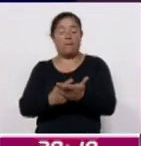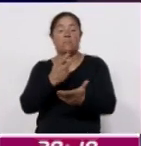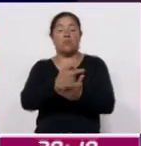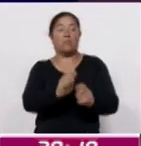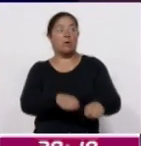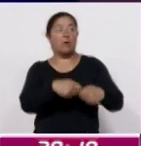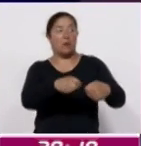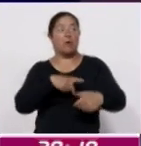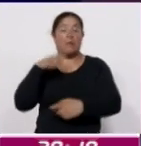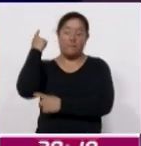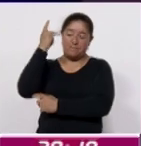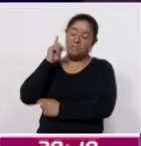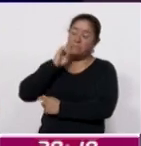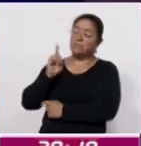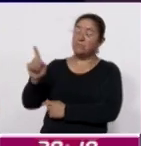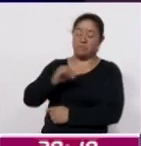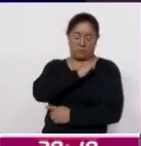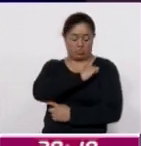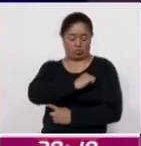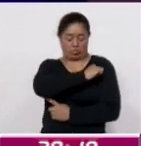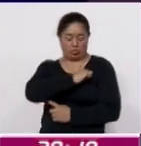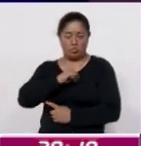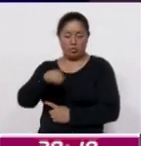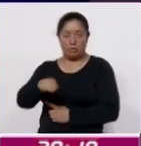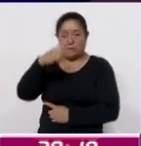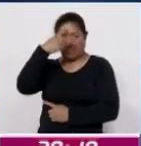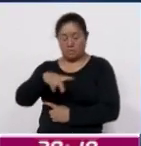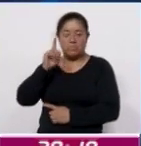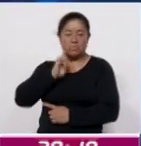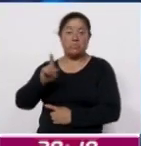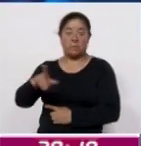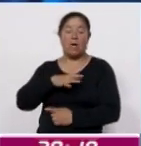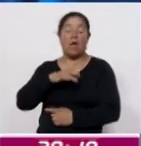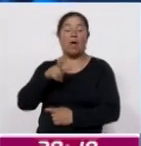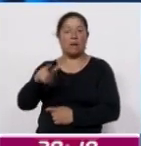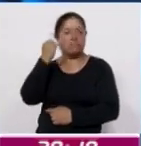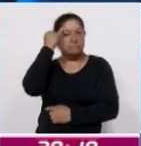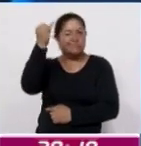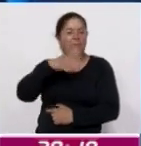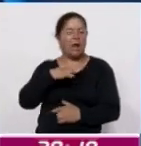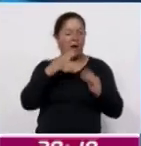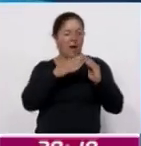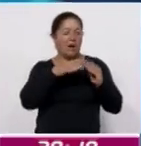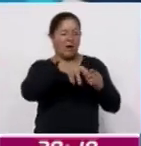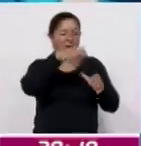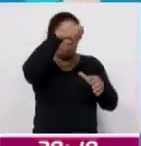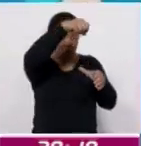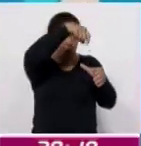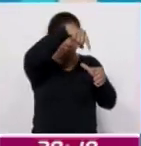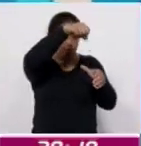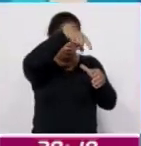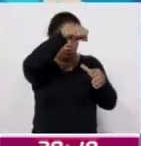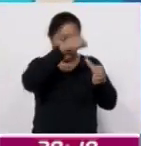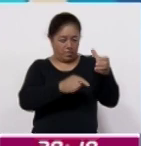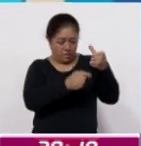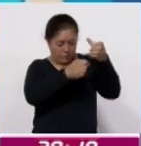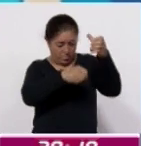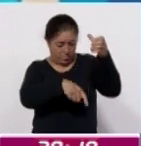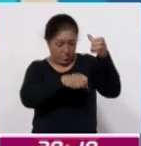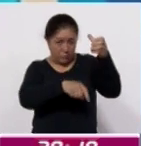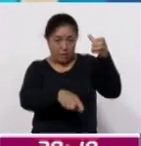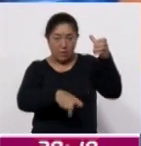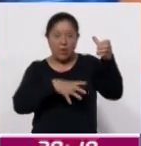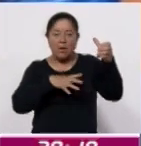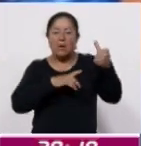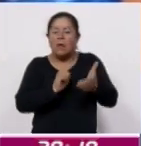princesa heredera Victoria de Suecia a las mexicanas, por crear un sistema de filtración casero para que su comunidad purifique las aguas residuales del